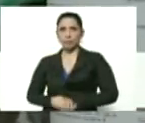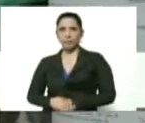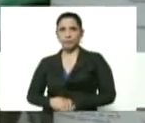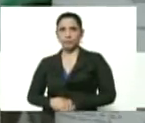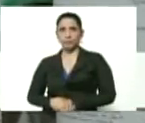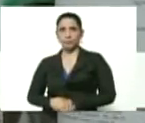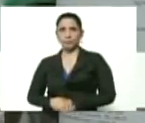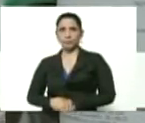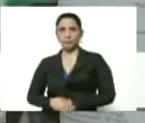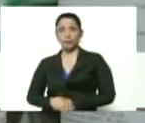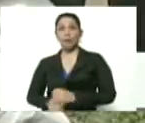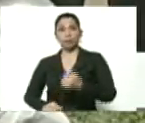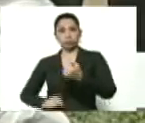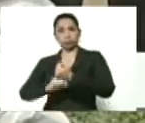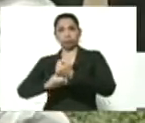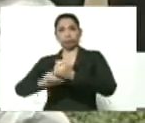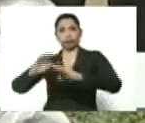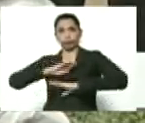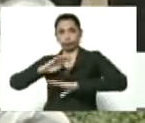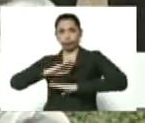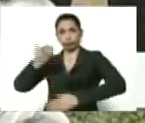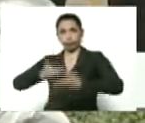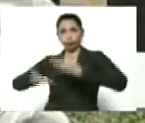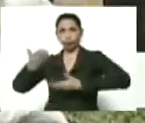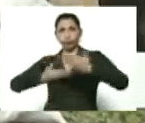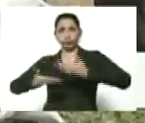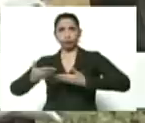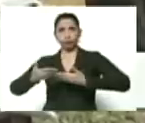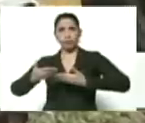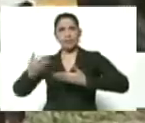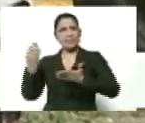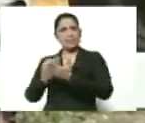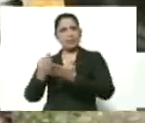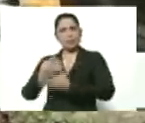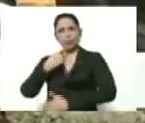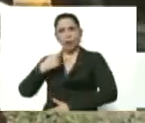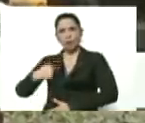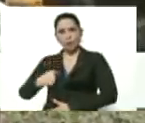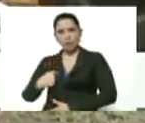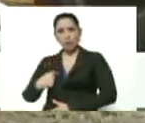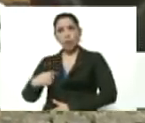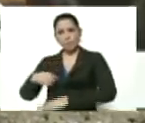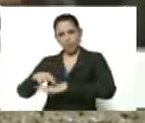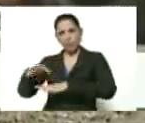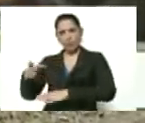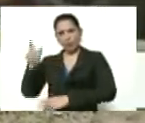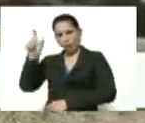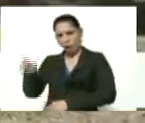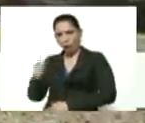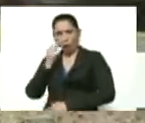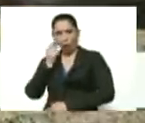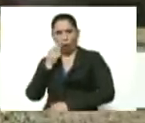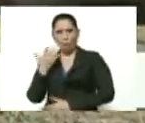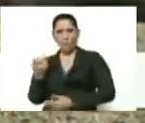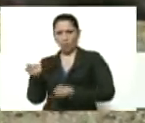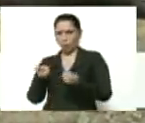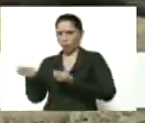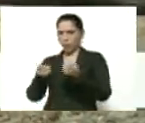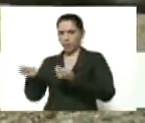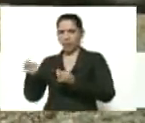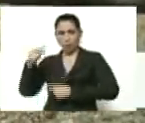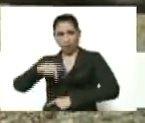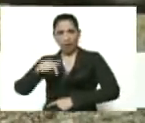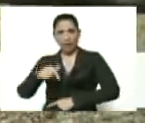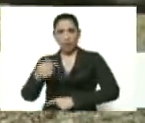autosustentabilidad que usted tanto nos ha planteado. Pero vamos a dejar que Miguel Balaustre, quien es el coordinador de Utisec,